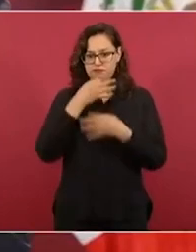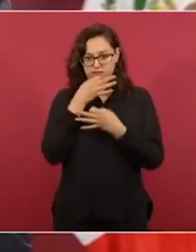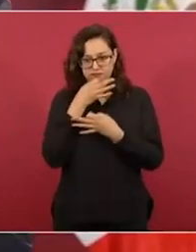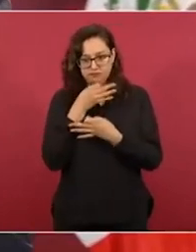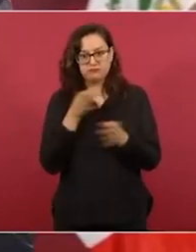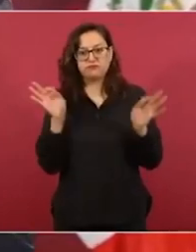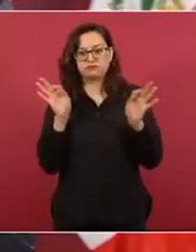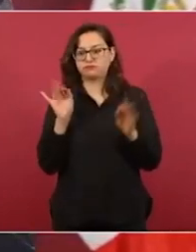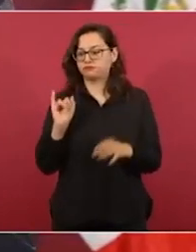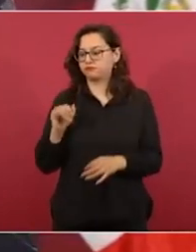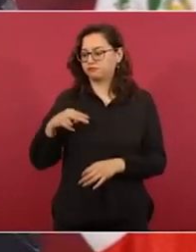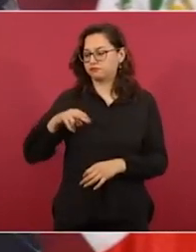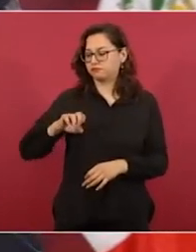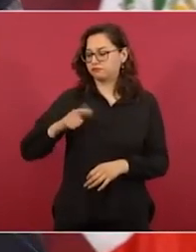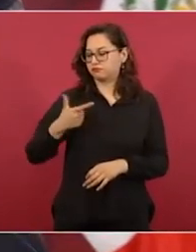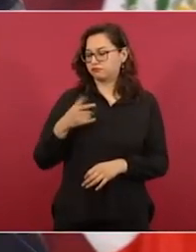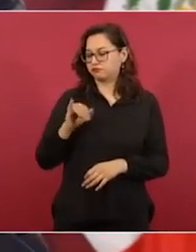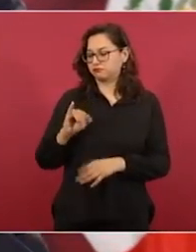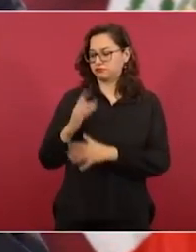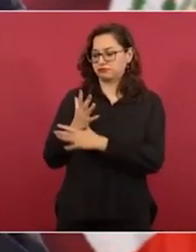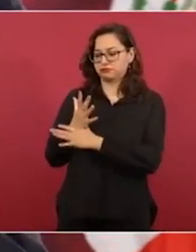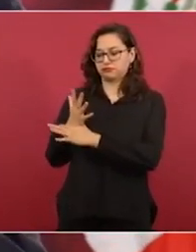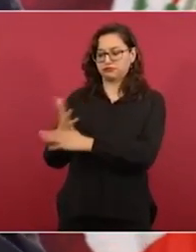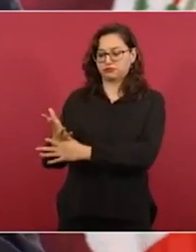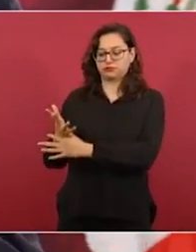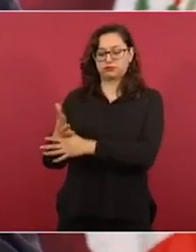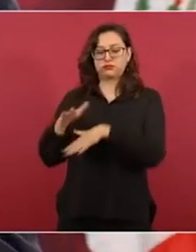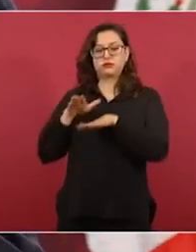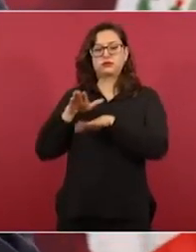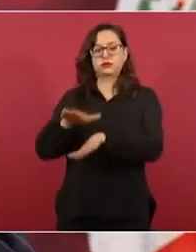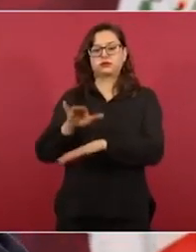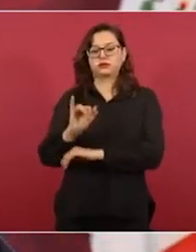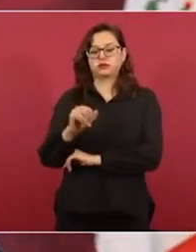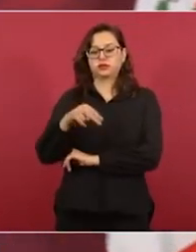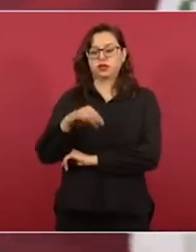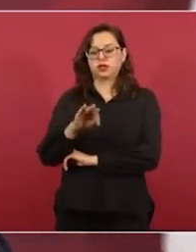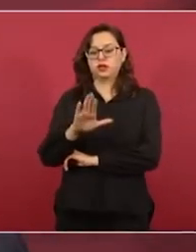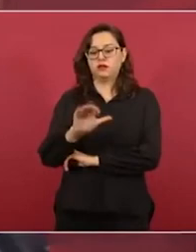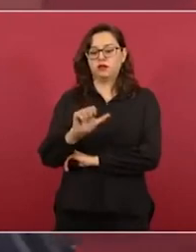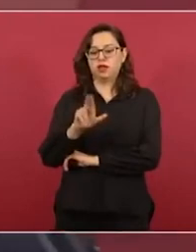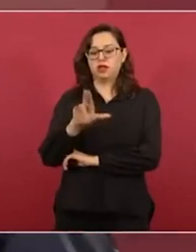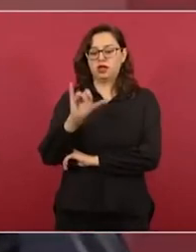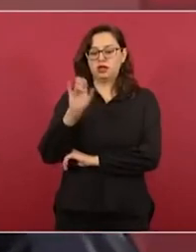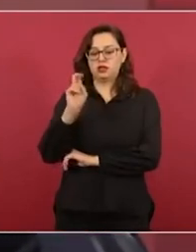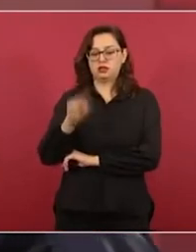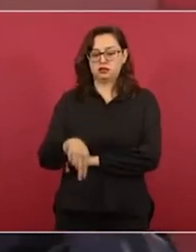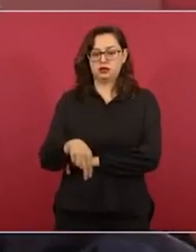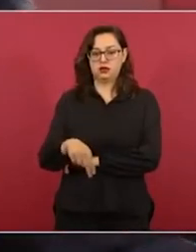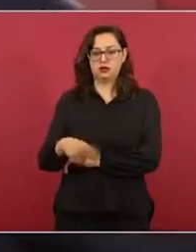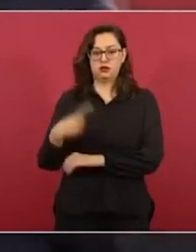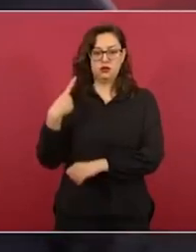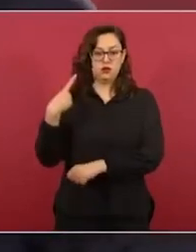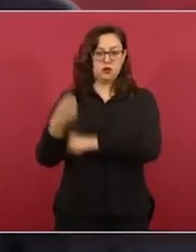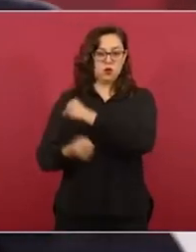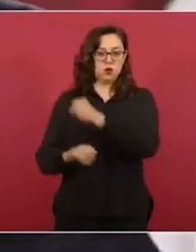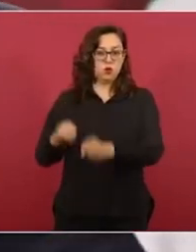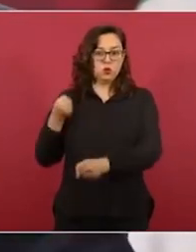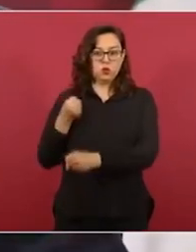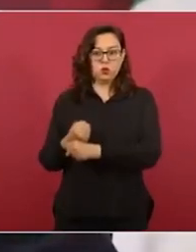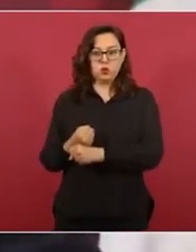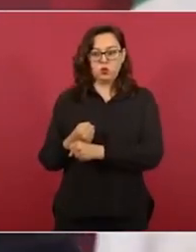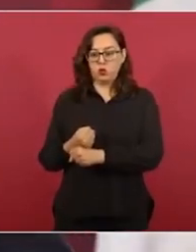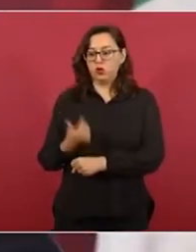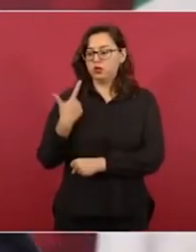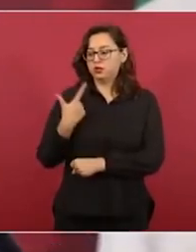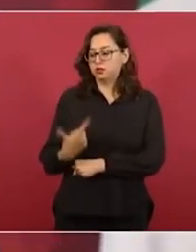del Inegi, es una inflación anualizada del